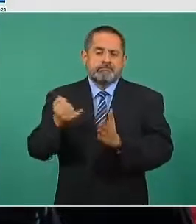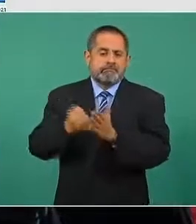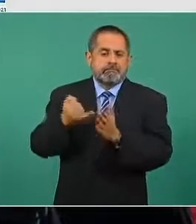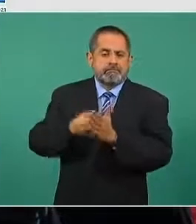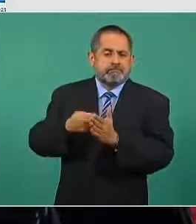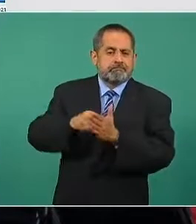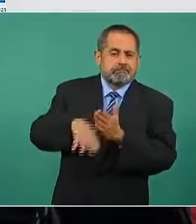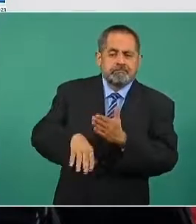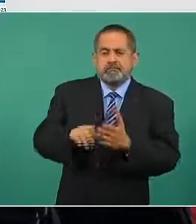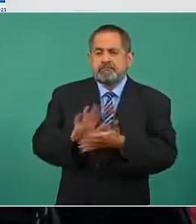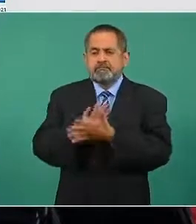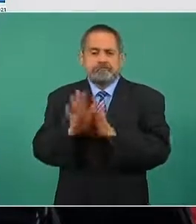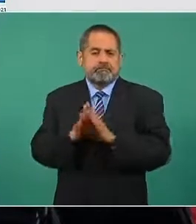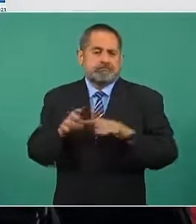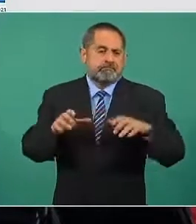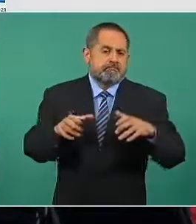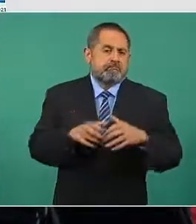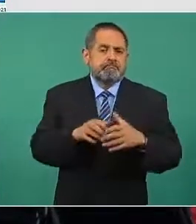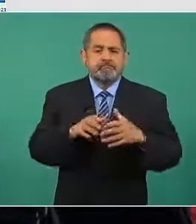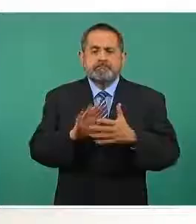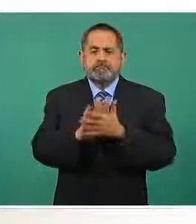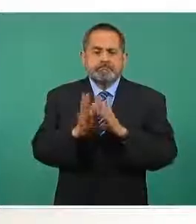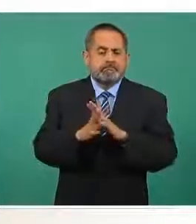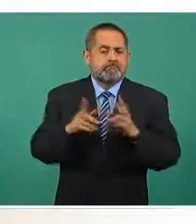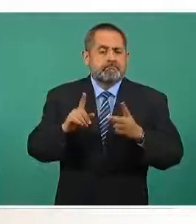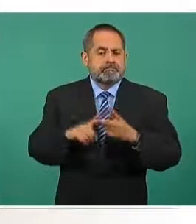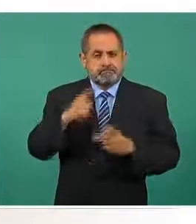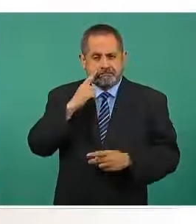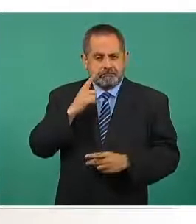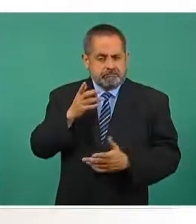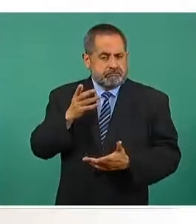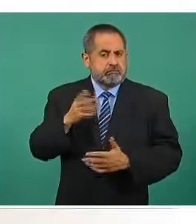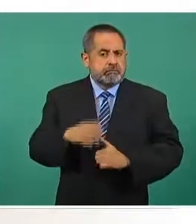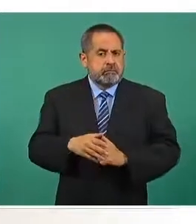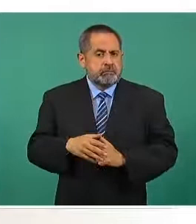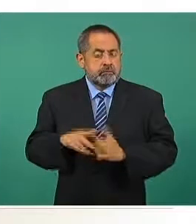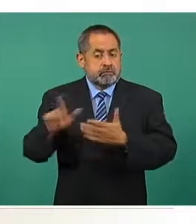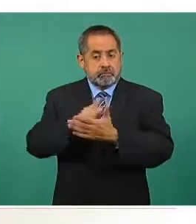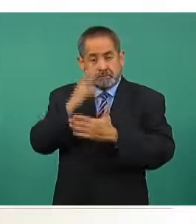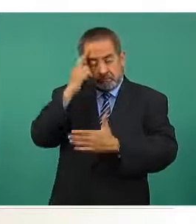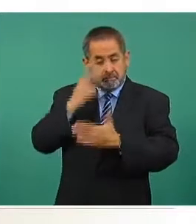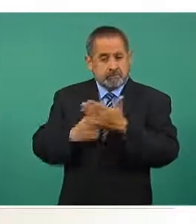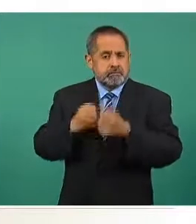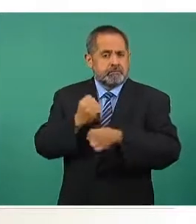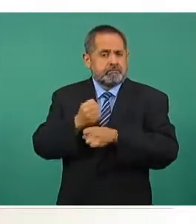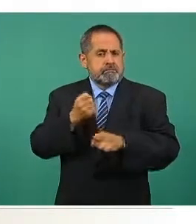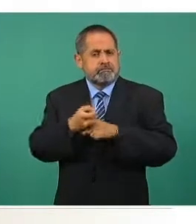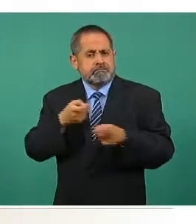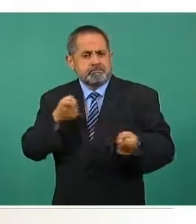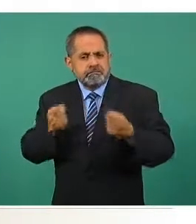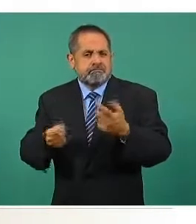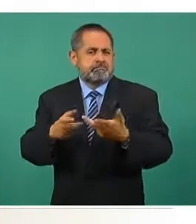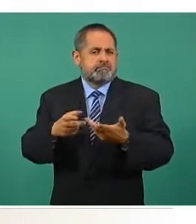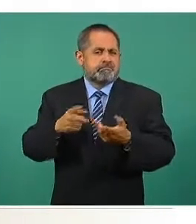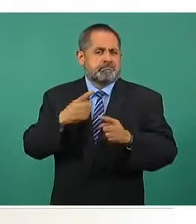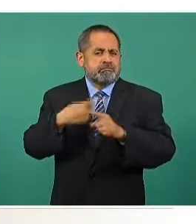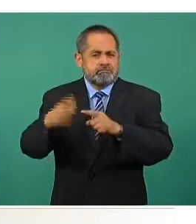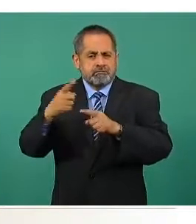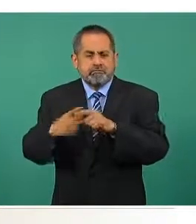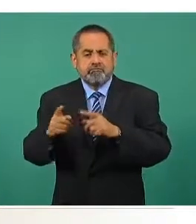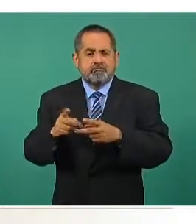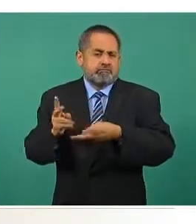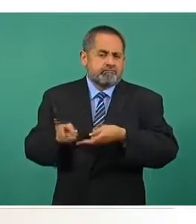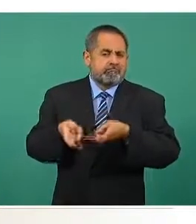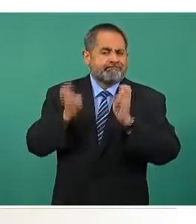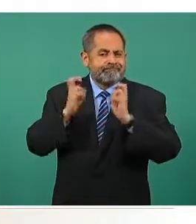de delincuencia organizada delitos financieros los delitos relacionados con arma de fuego y explosivos los delitos patrimoniales a la